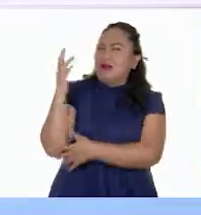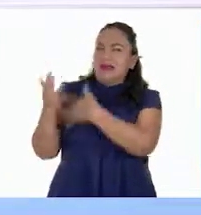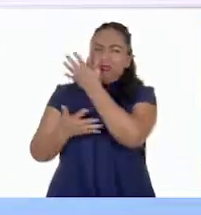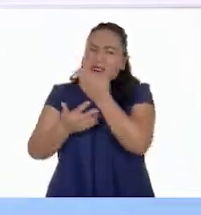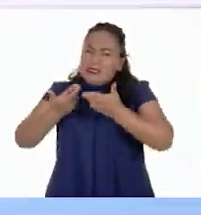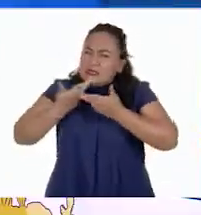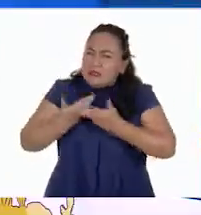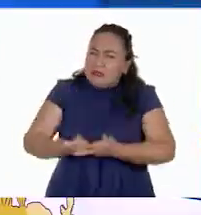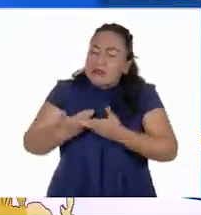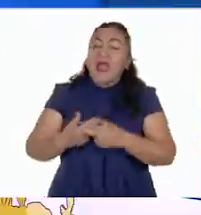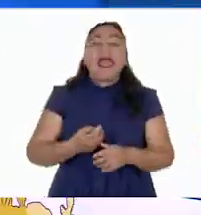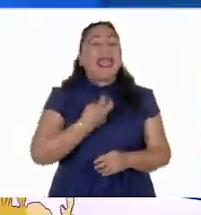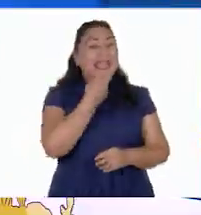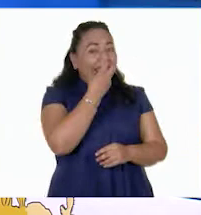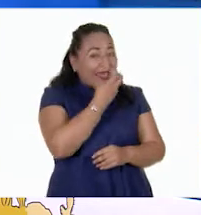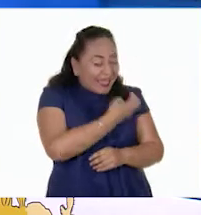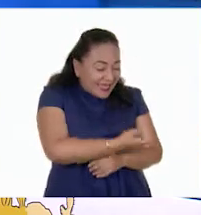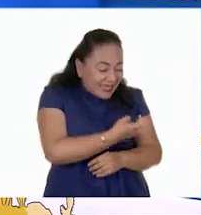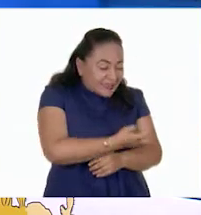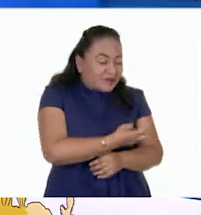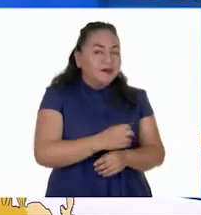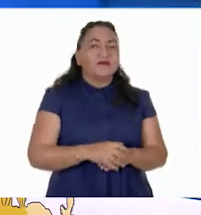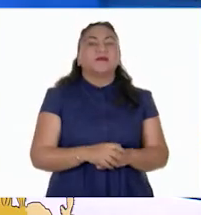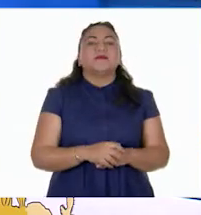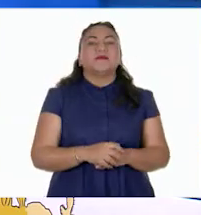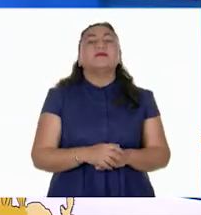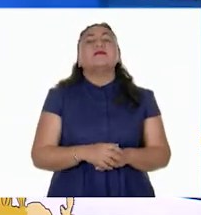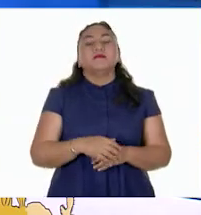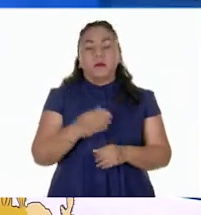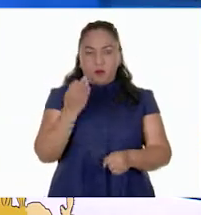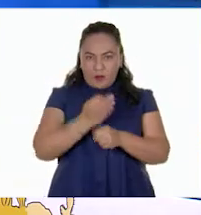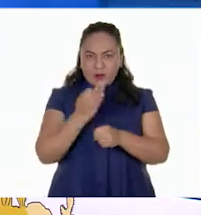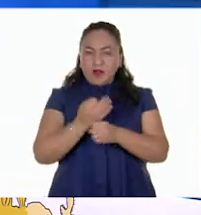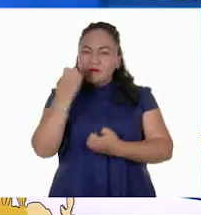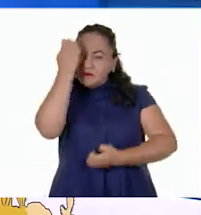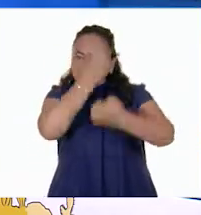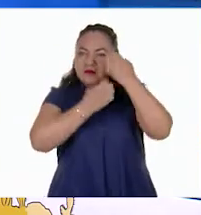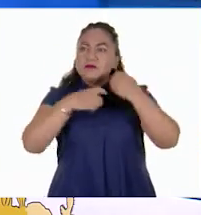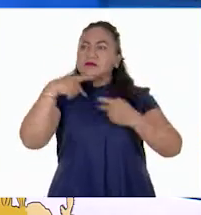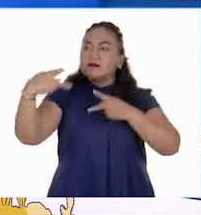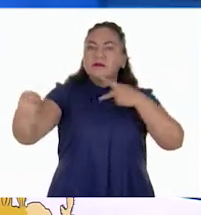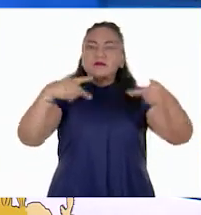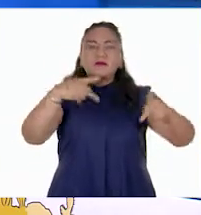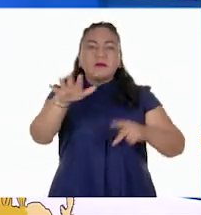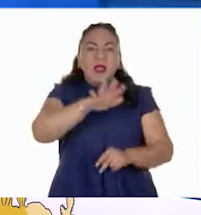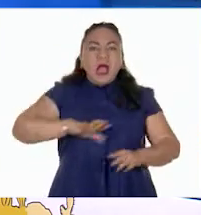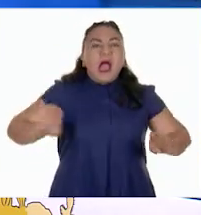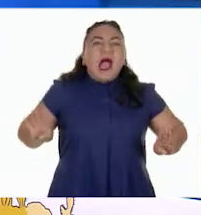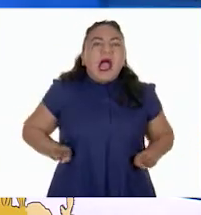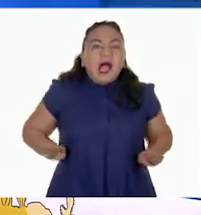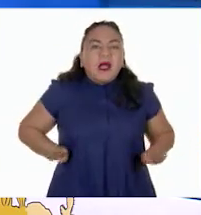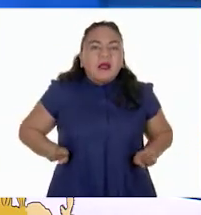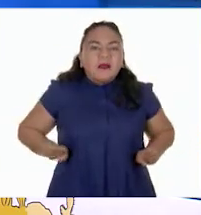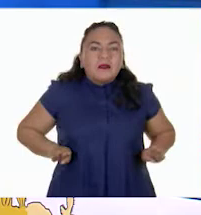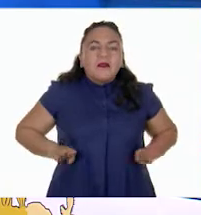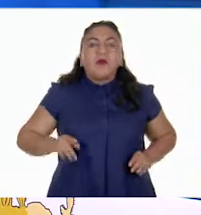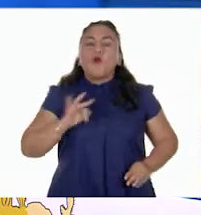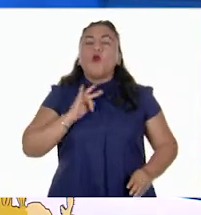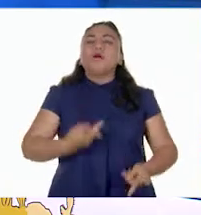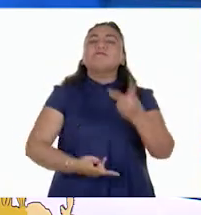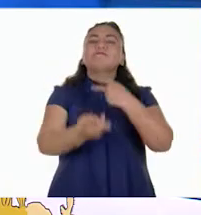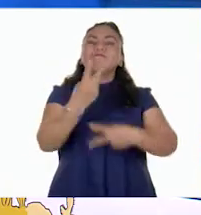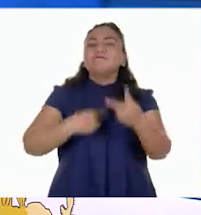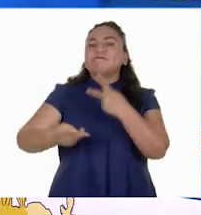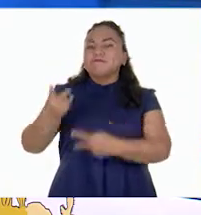aceitunas. Exactamente. Analicemos primero las condiciones geográficas físicas. ¿Qué hacen posible que esto suceda?